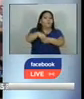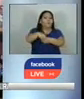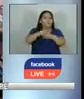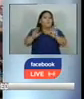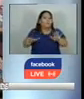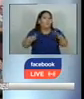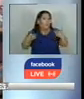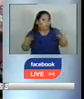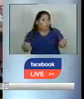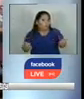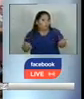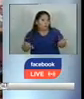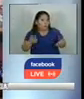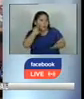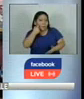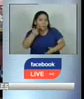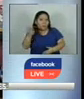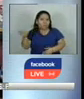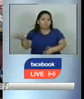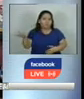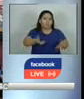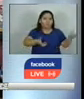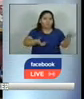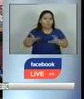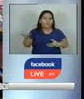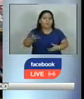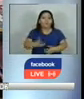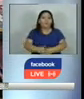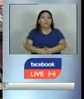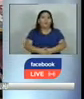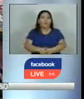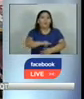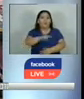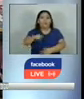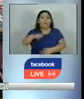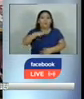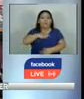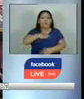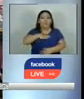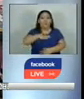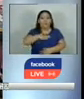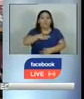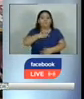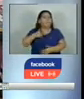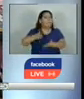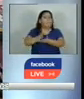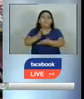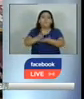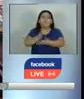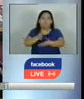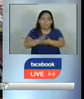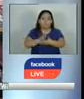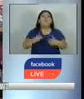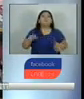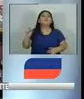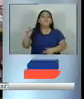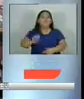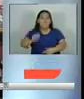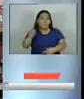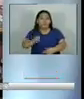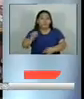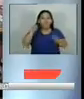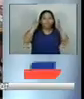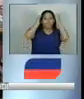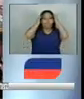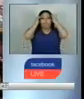reinsertar o recibir al menos a las personas que van a venir deportadas y que han venido constantemente por supuesto la